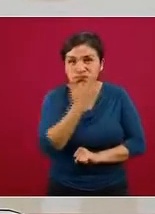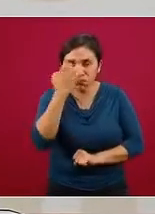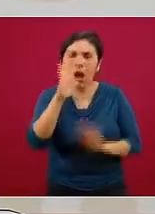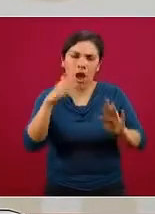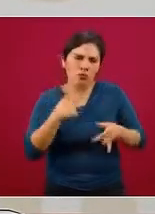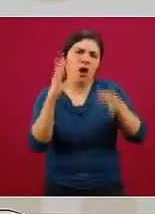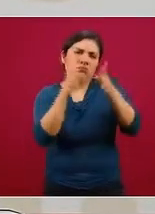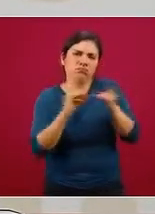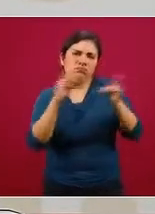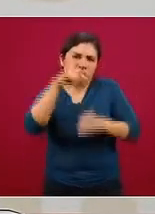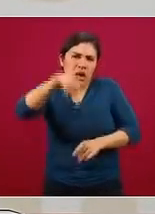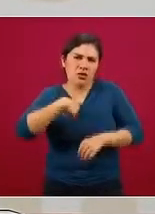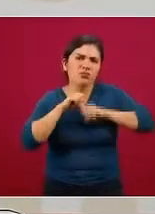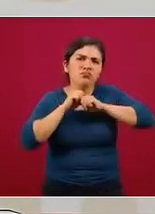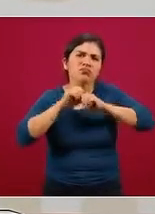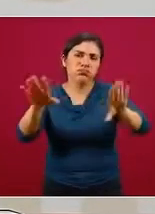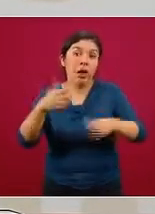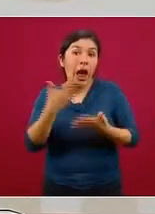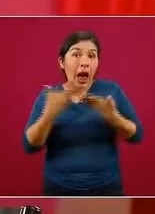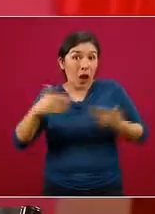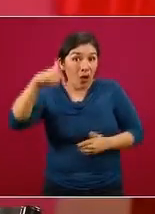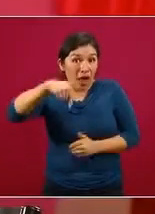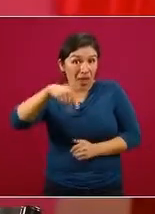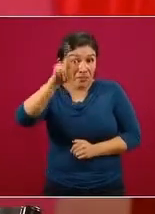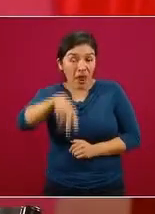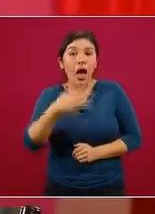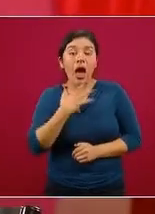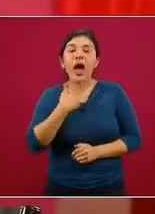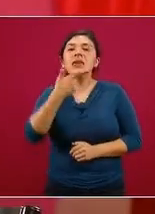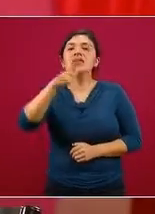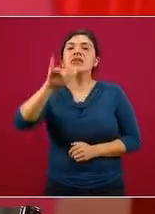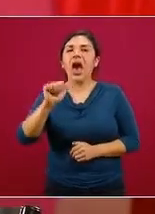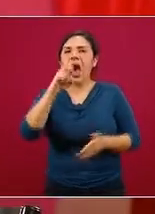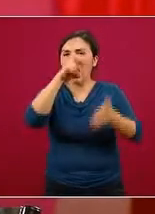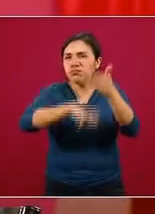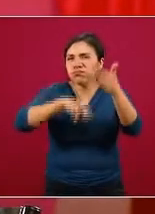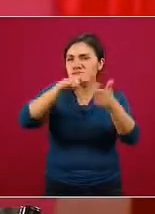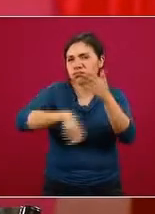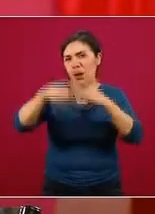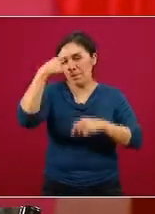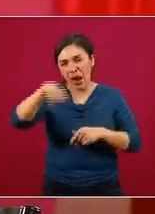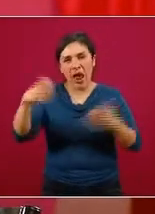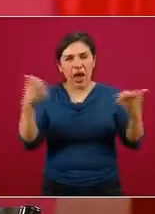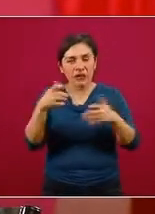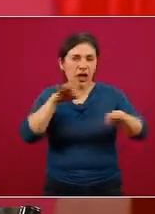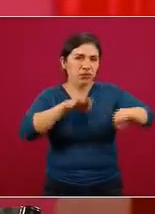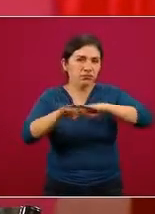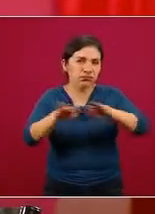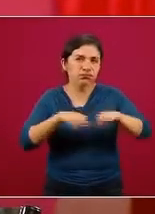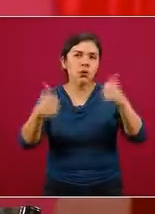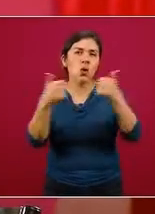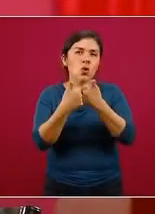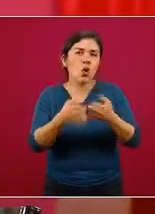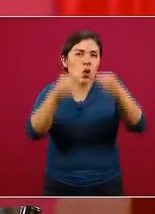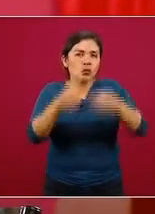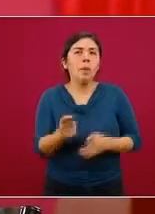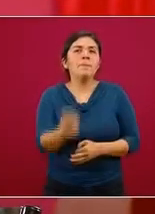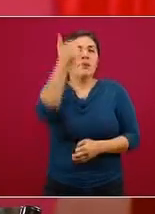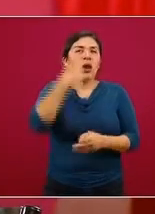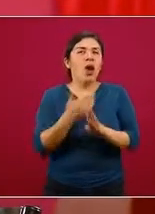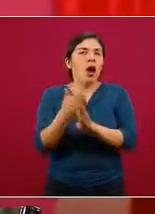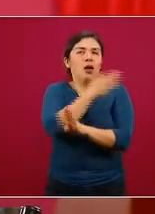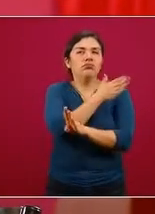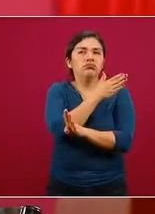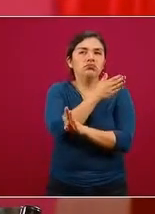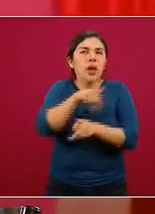comentaríamos. Estamos, por cierto, actualizando la guía de práctica clínica que hemos estado trabajando con la que originalmente publicamos